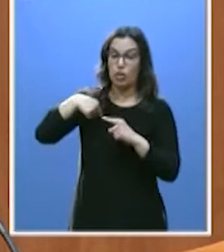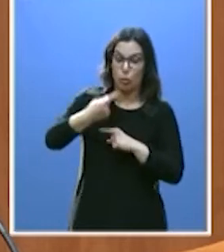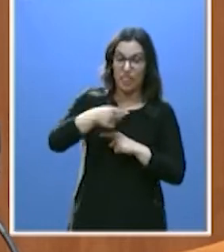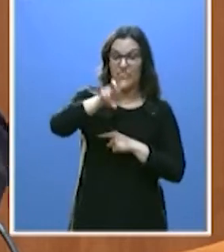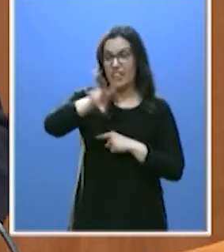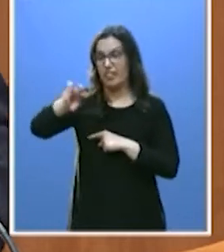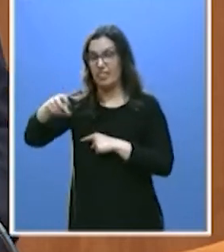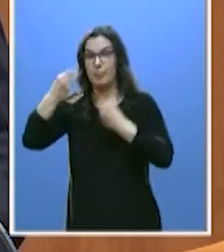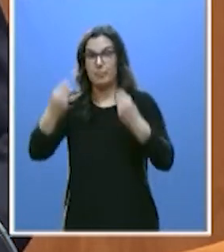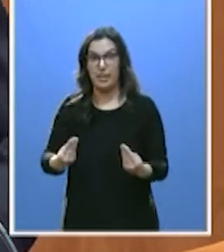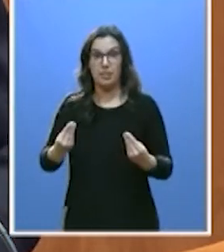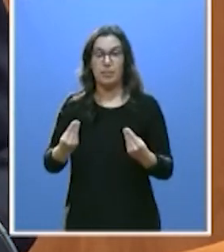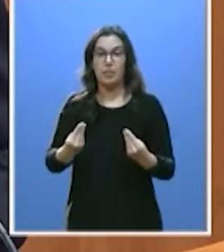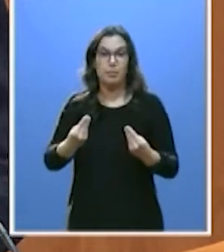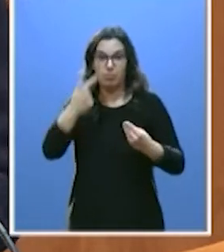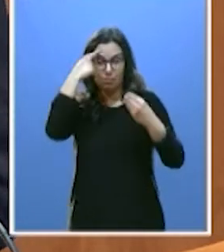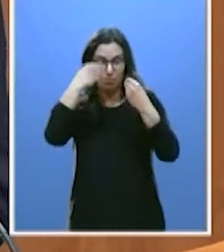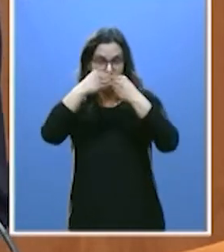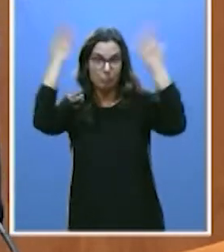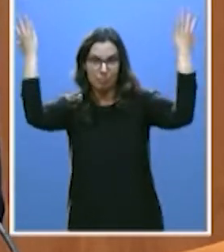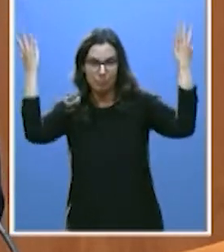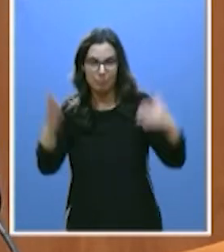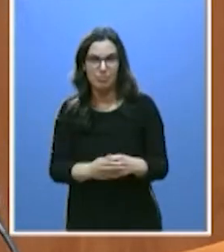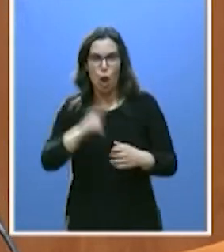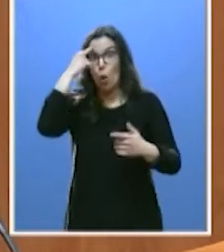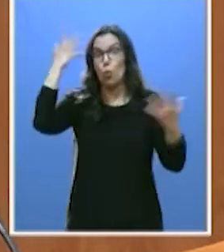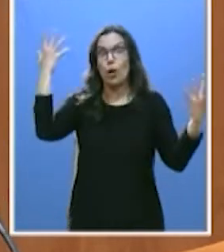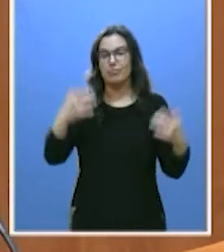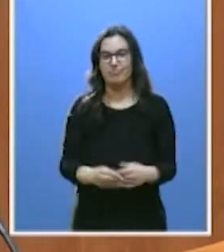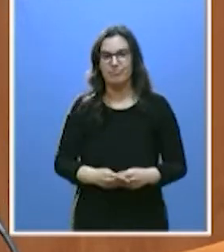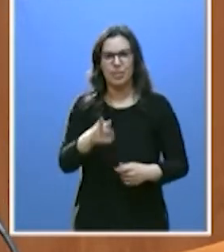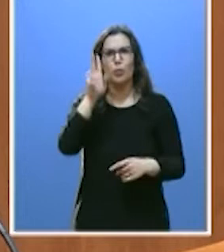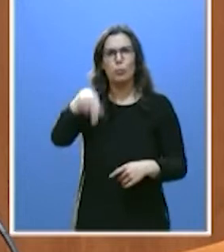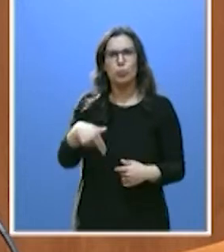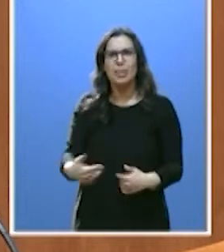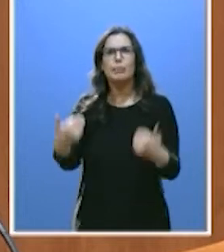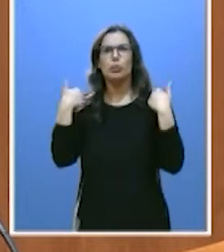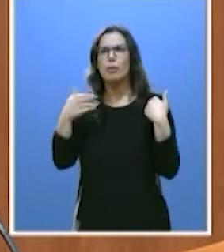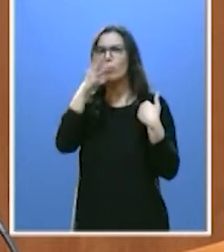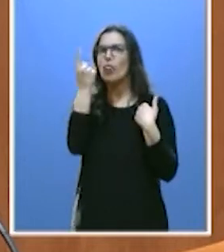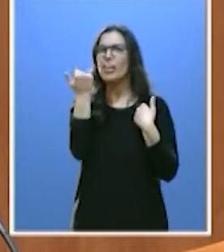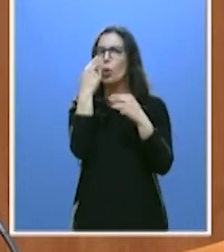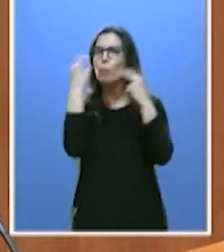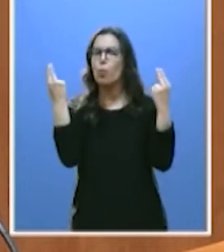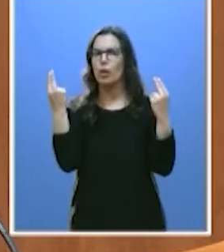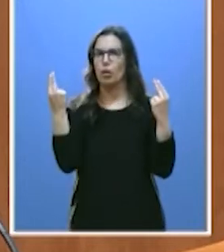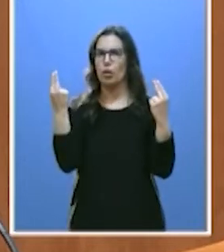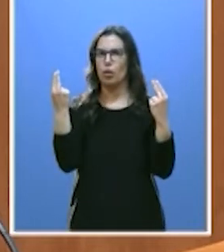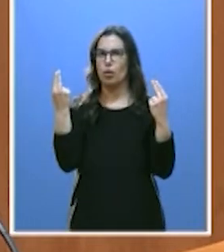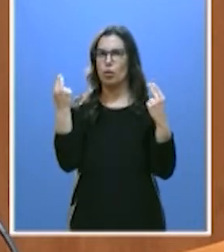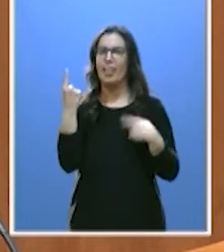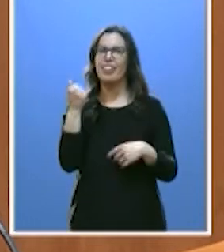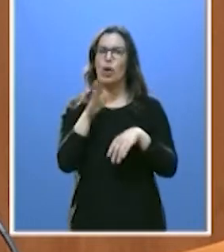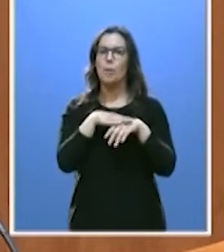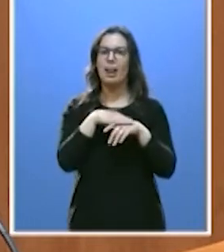inserción. La verdad es que ¿a quién se le ocurre? Son políticas responsables con el dinero público. Dinero que no se va a dedicar a comprar